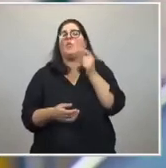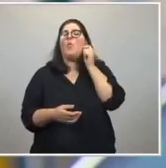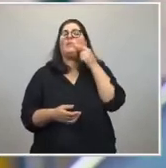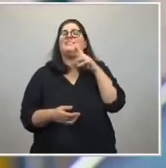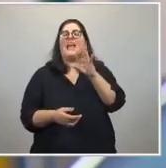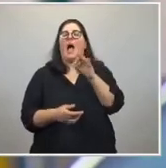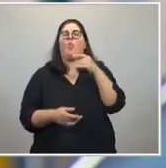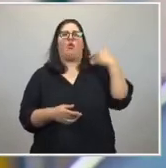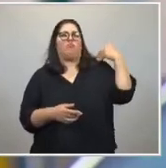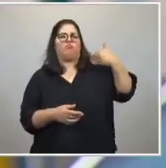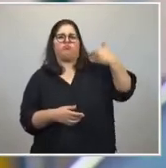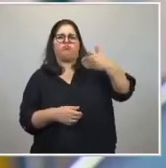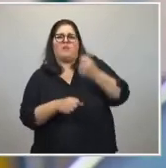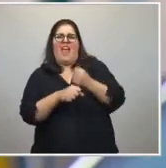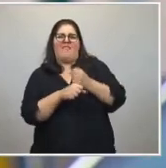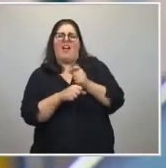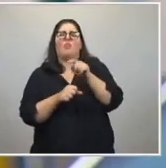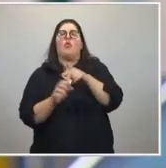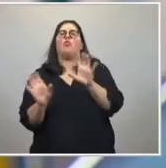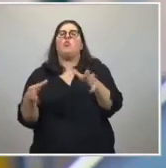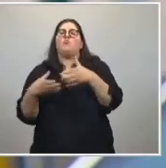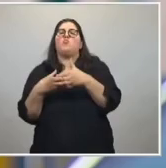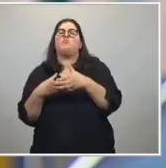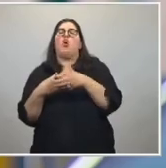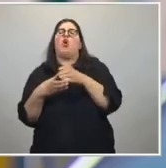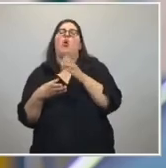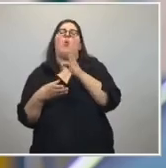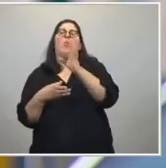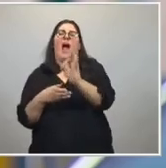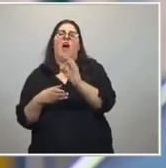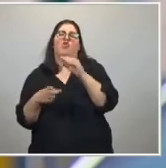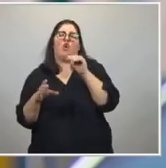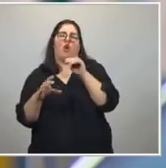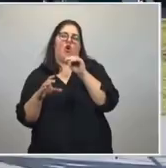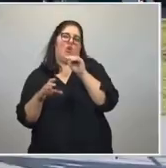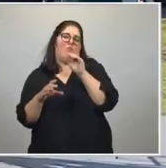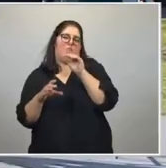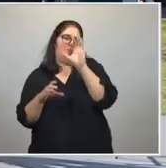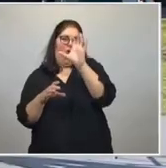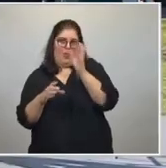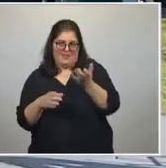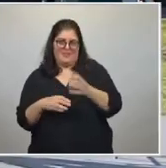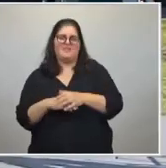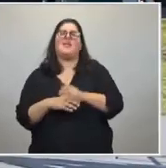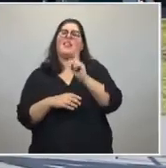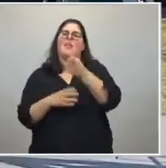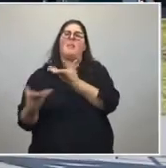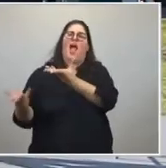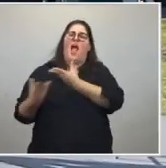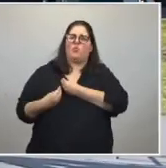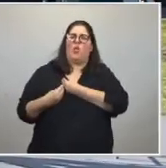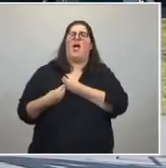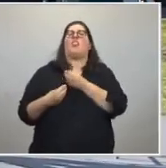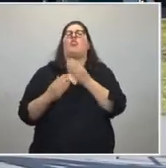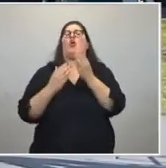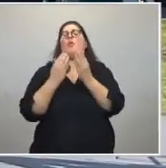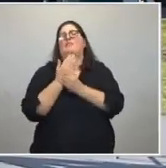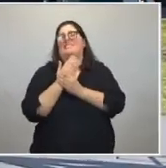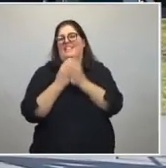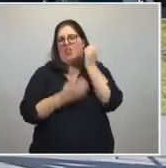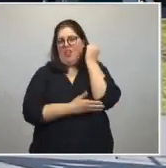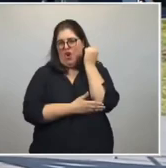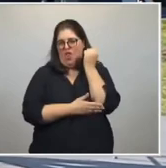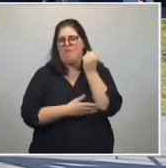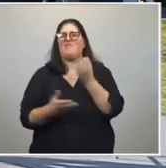viene haciendo en el Grupo Provincia, ayudando además al Ministerio de Economía, ayudando